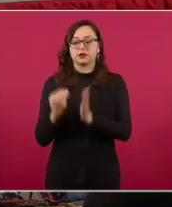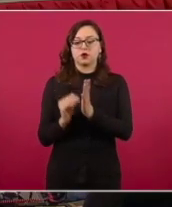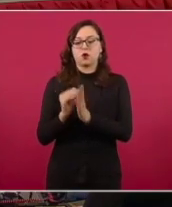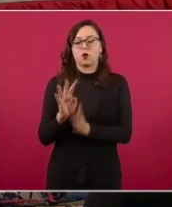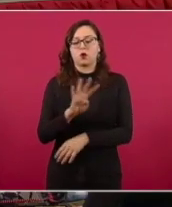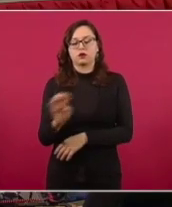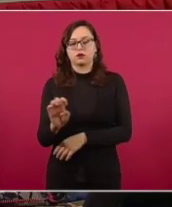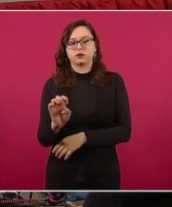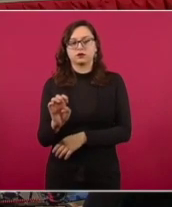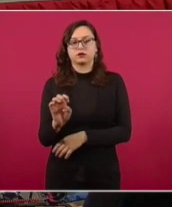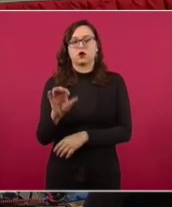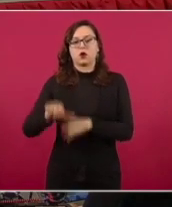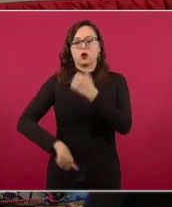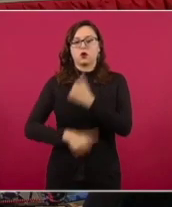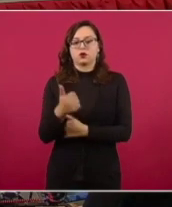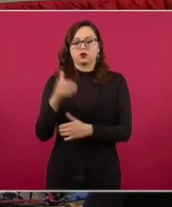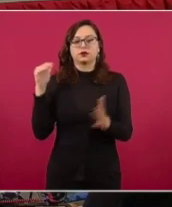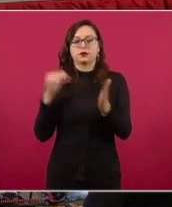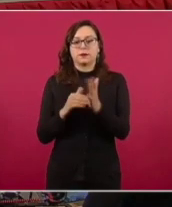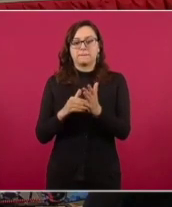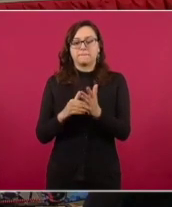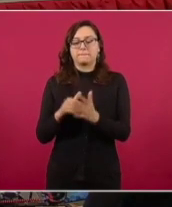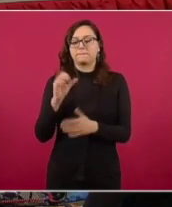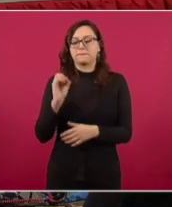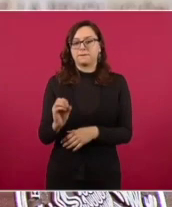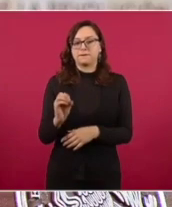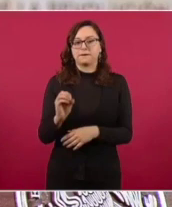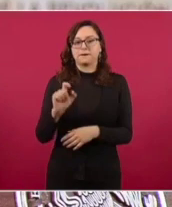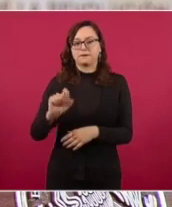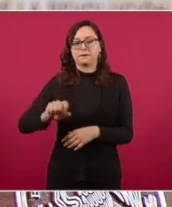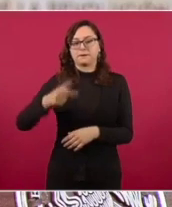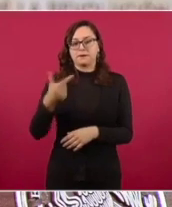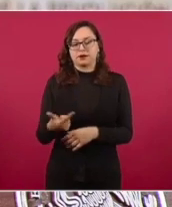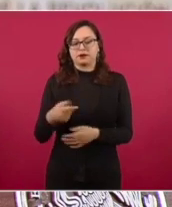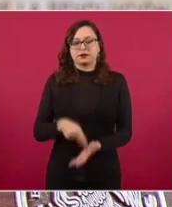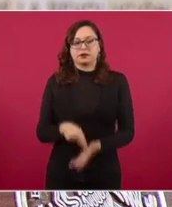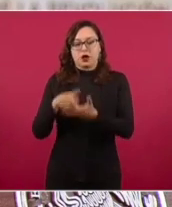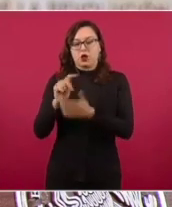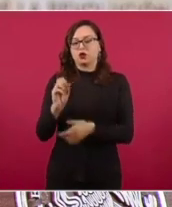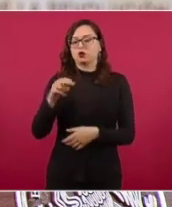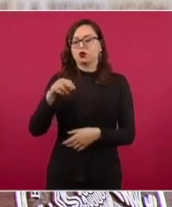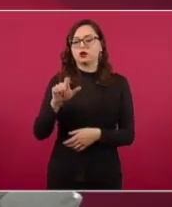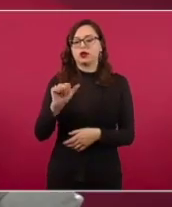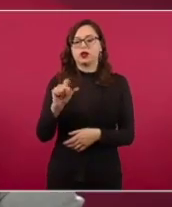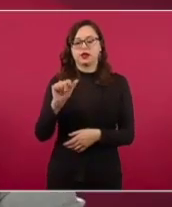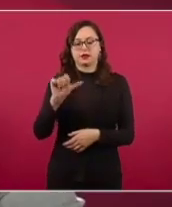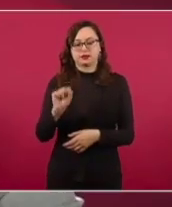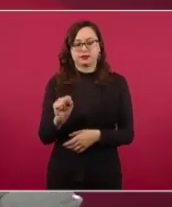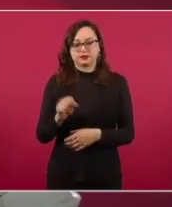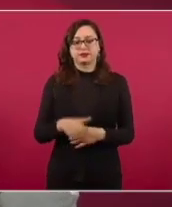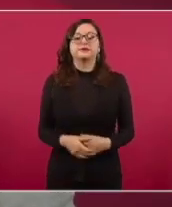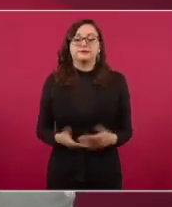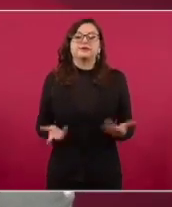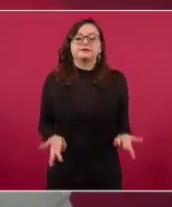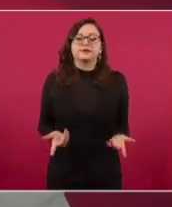411 mil 027 toneladas, lo cual refleja un incremento que